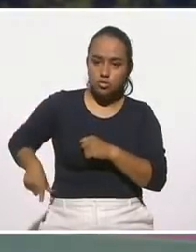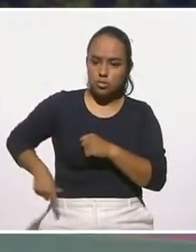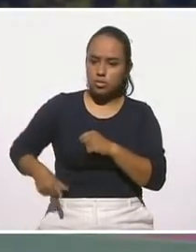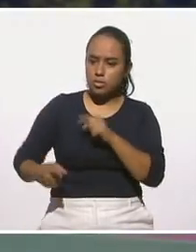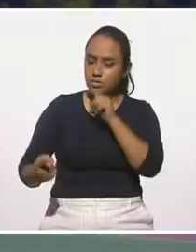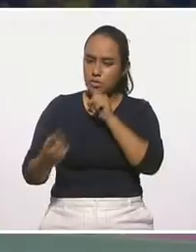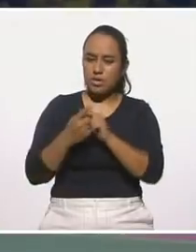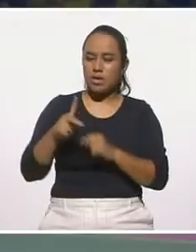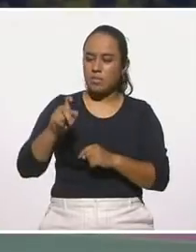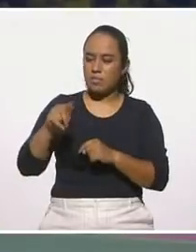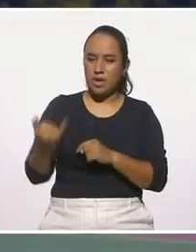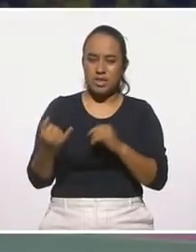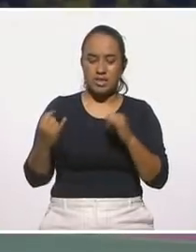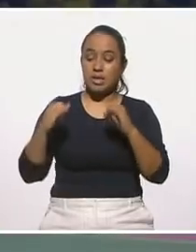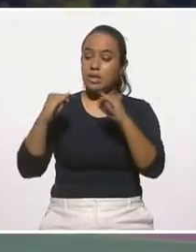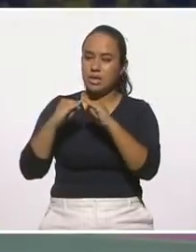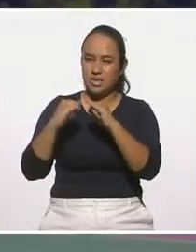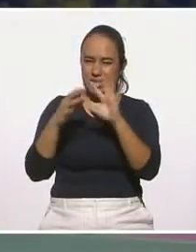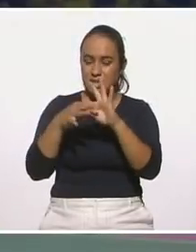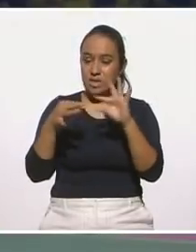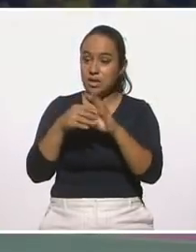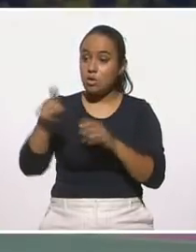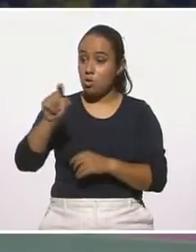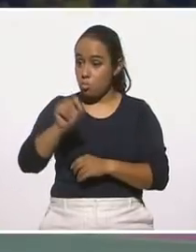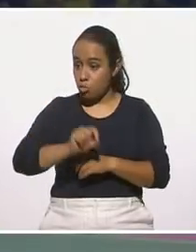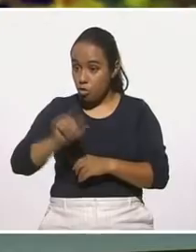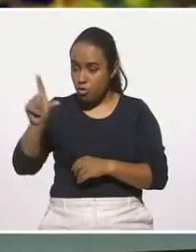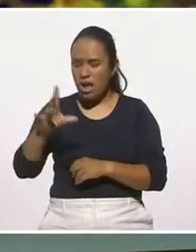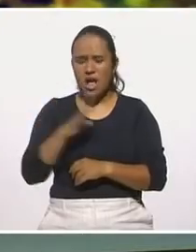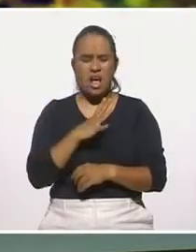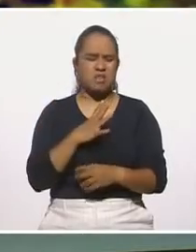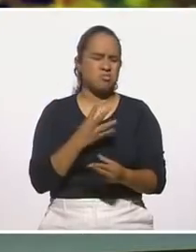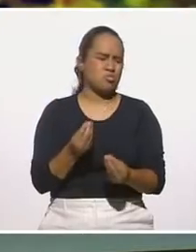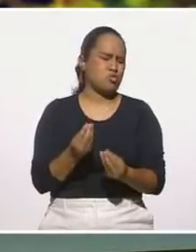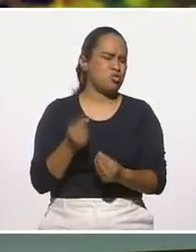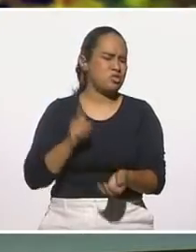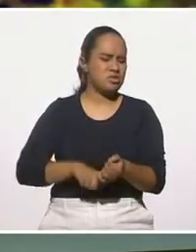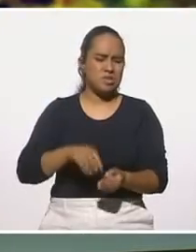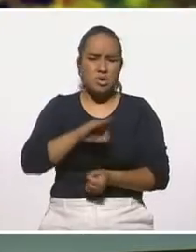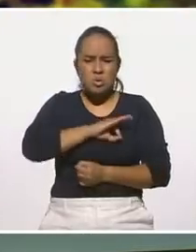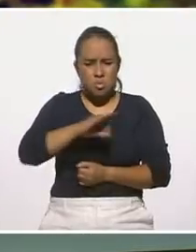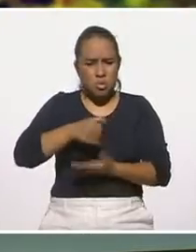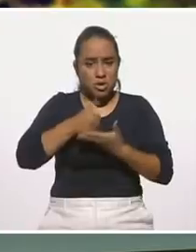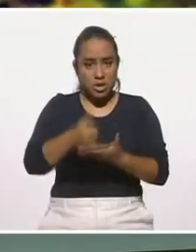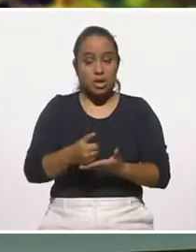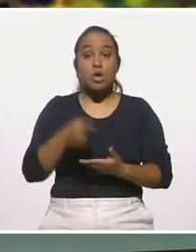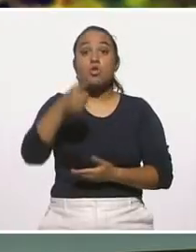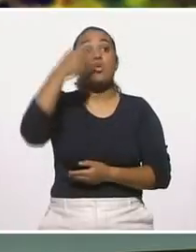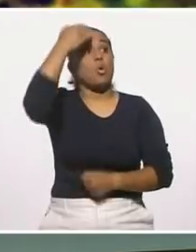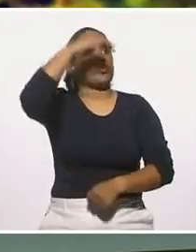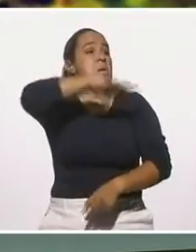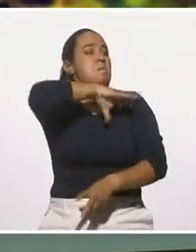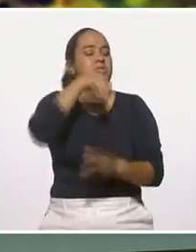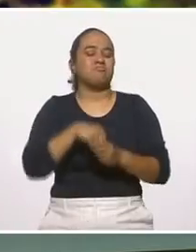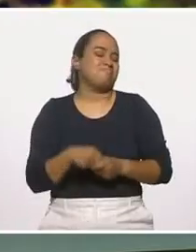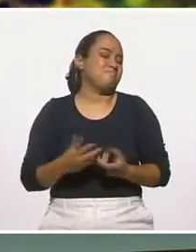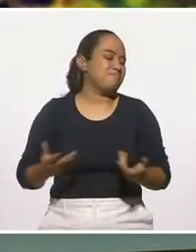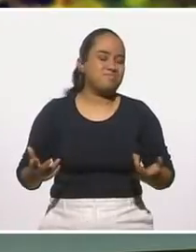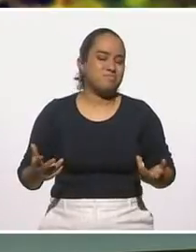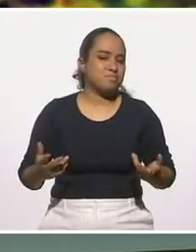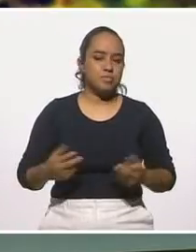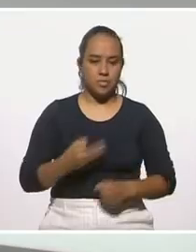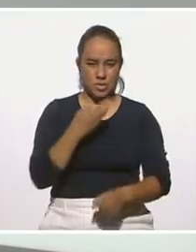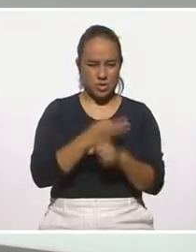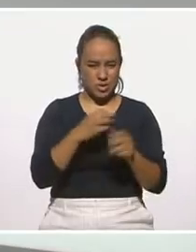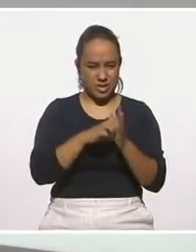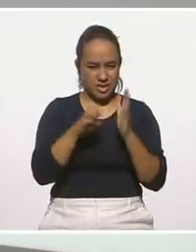acerquémonos, como dijo Patti, instituciones profesionales, hay muchas que nos pueden orientar, porque no tenemos que saberlo todo, ¿no? Claro, y ante este